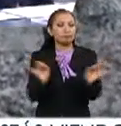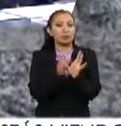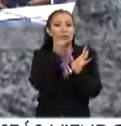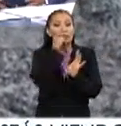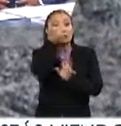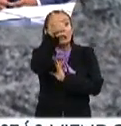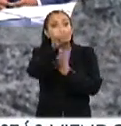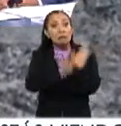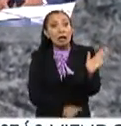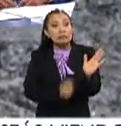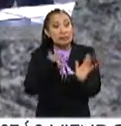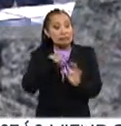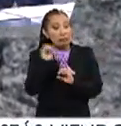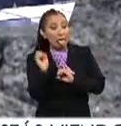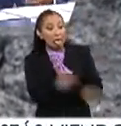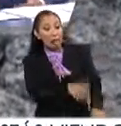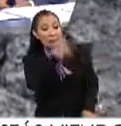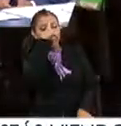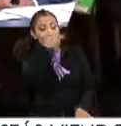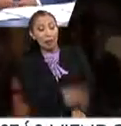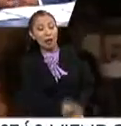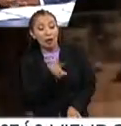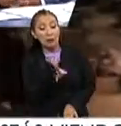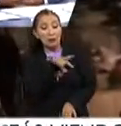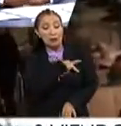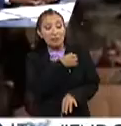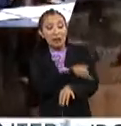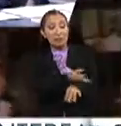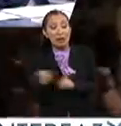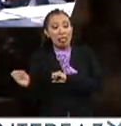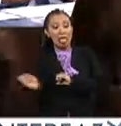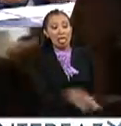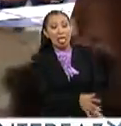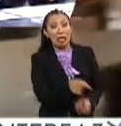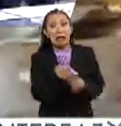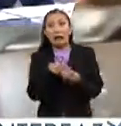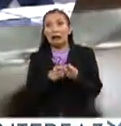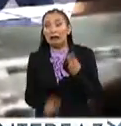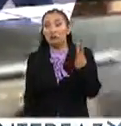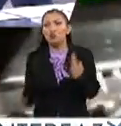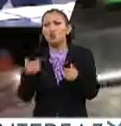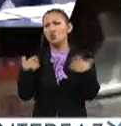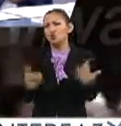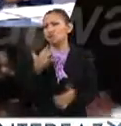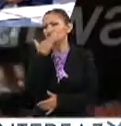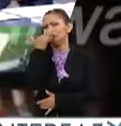dicen seis meses fuera de México, seis meses en mi familia. Polonia. ¡Qué rico! ¡Qué rico!